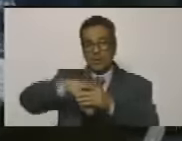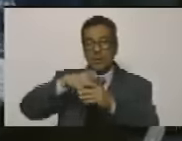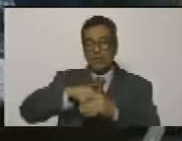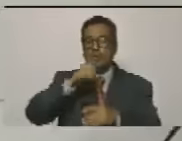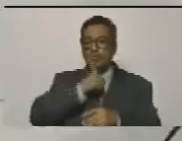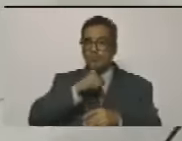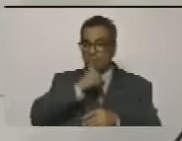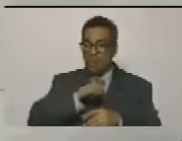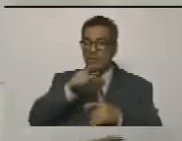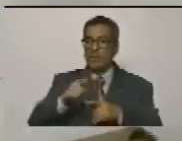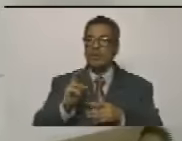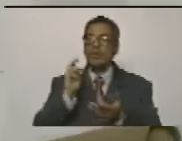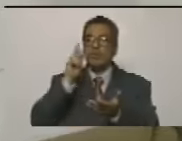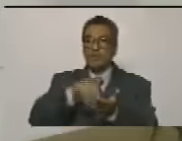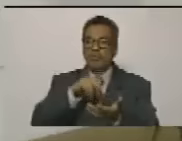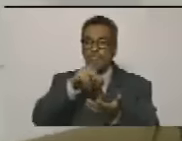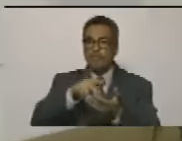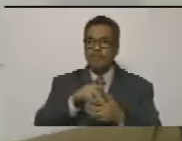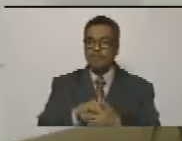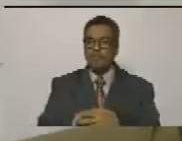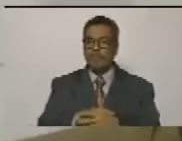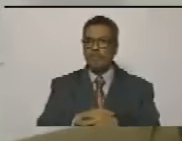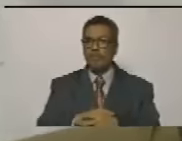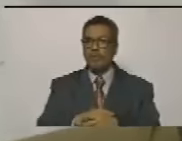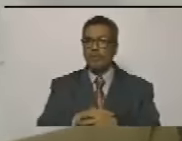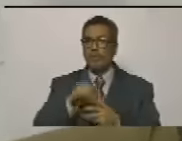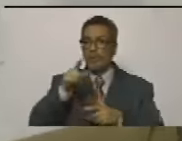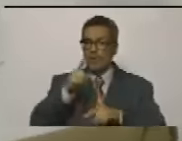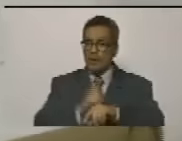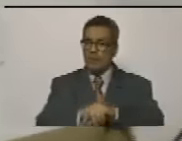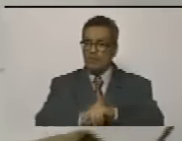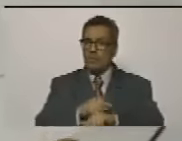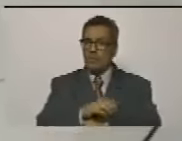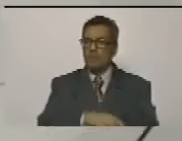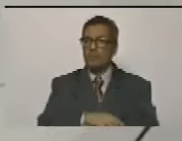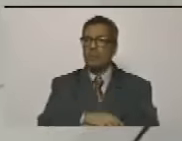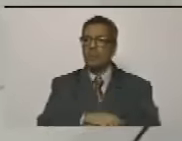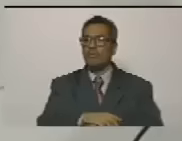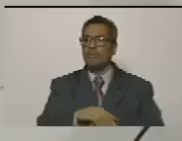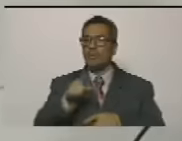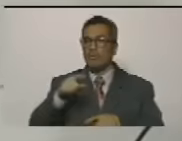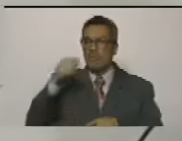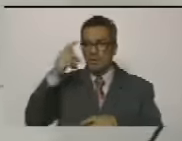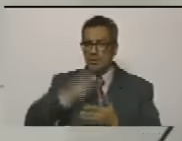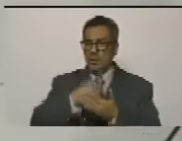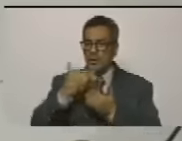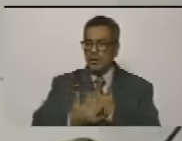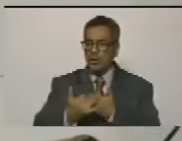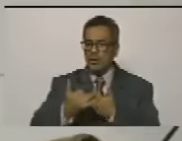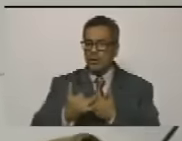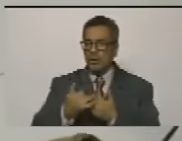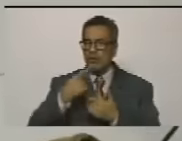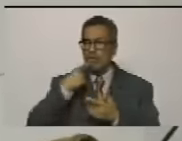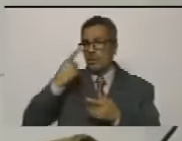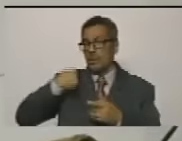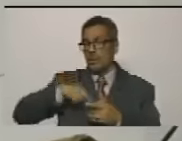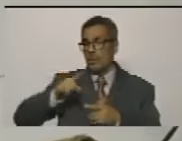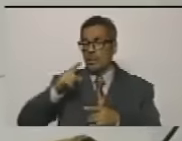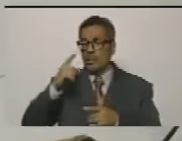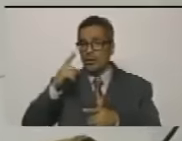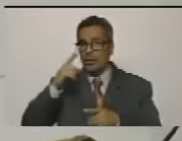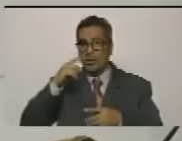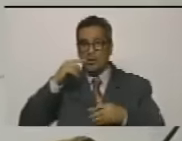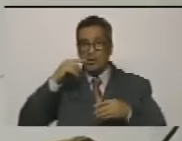pacífico y participativo a estas alturas si su plan macabro hubiera tenido éxito